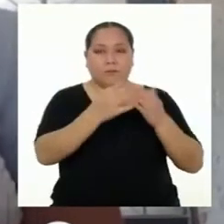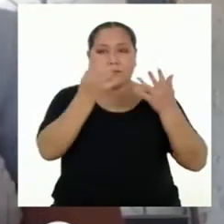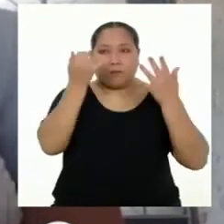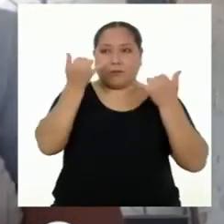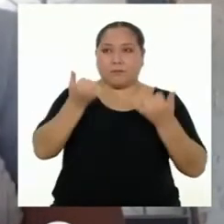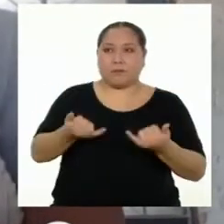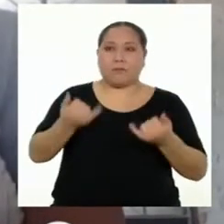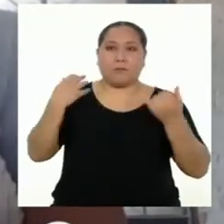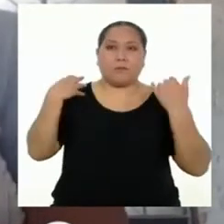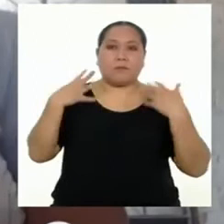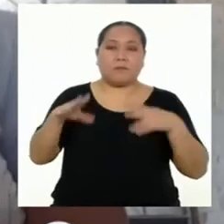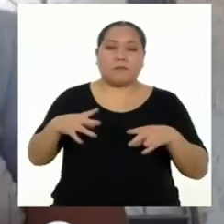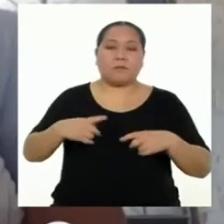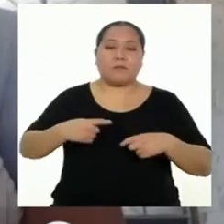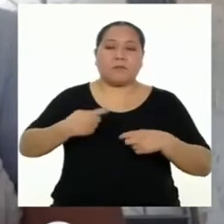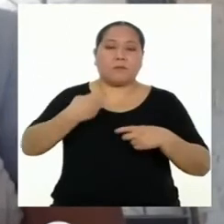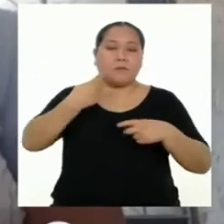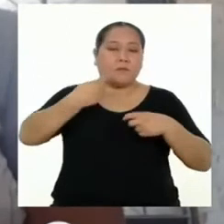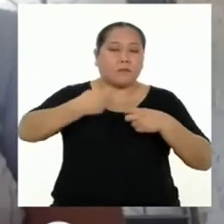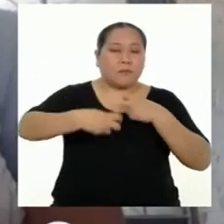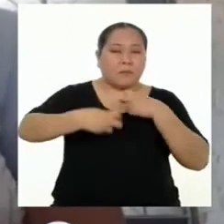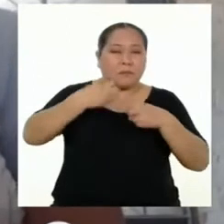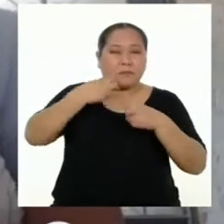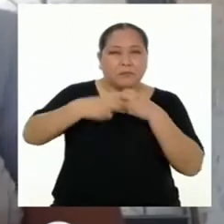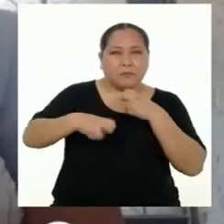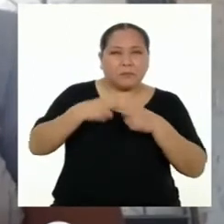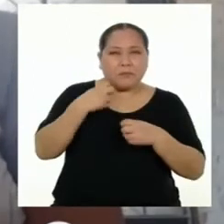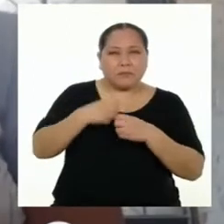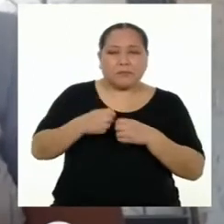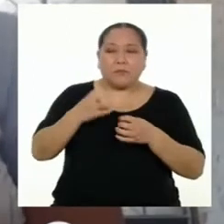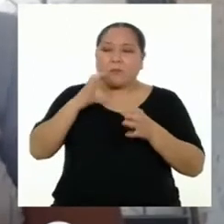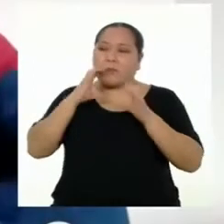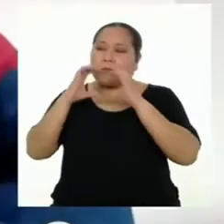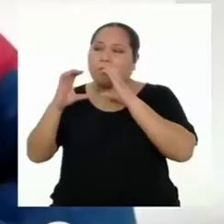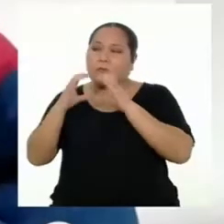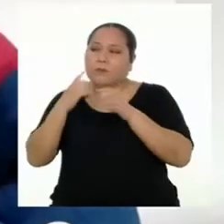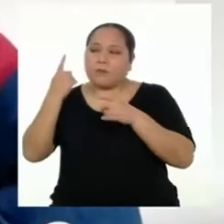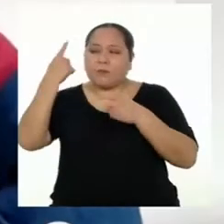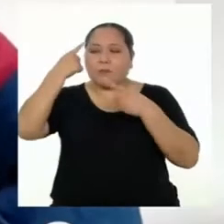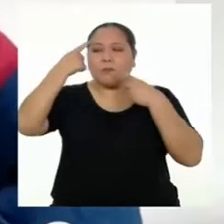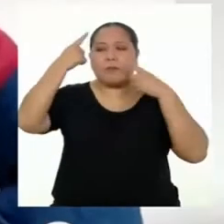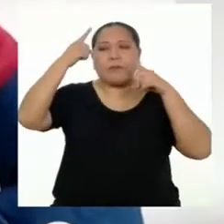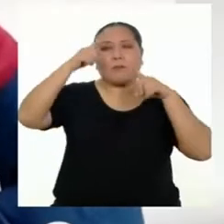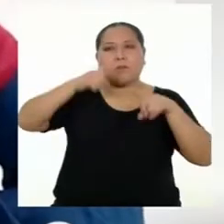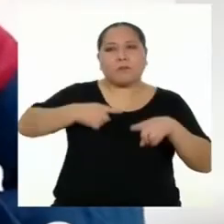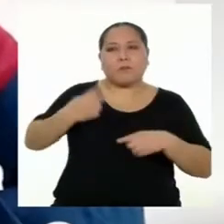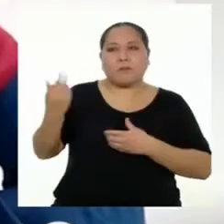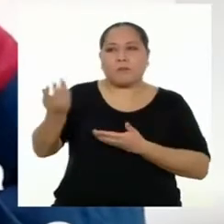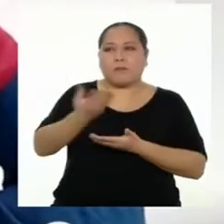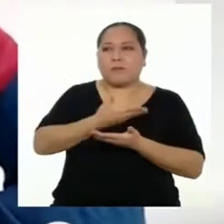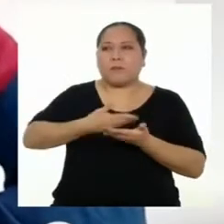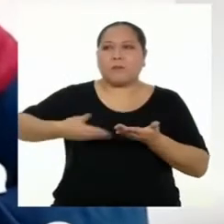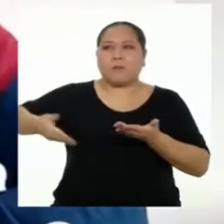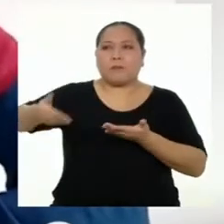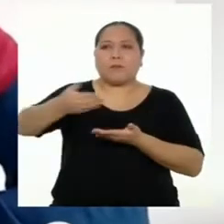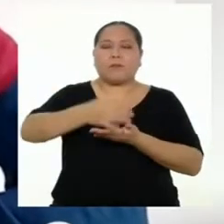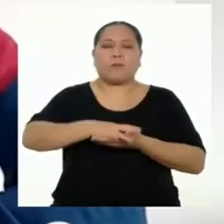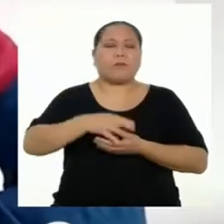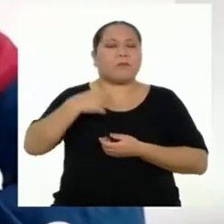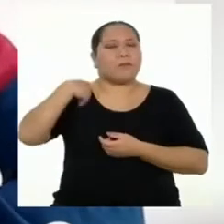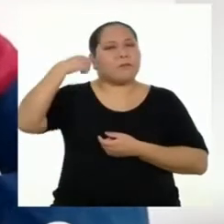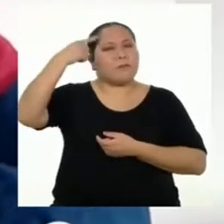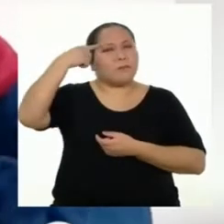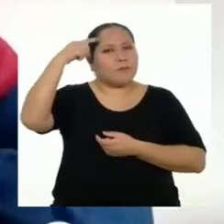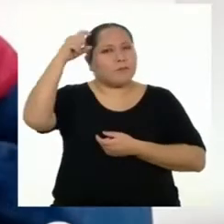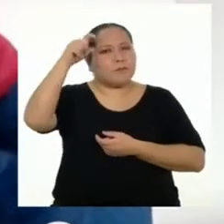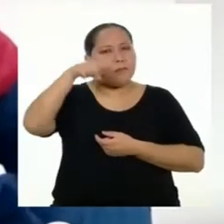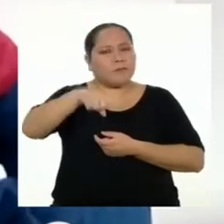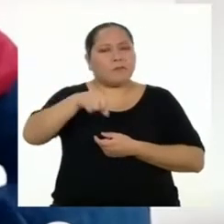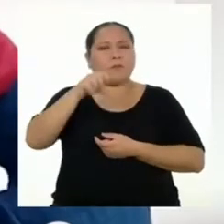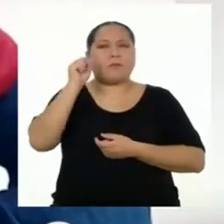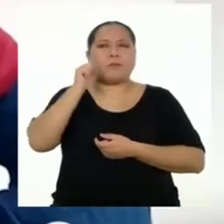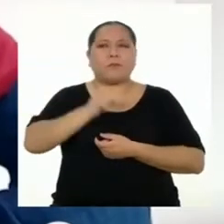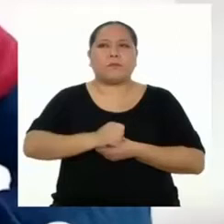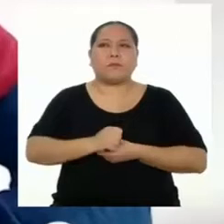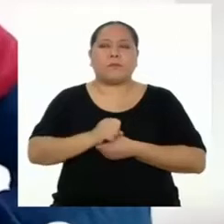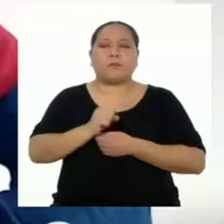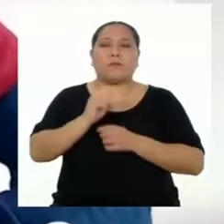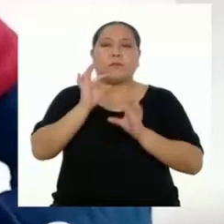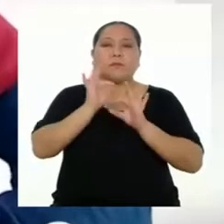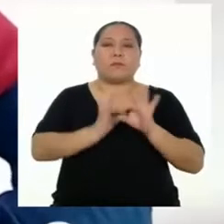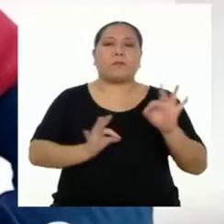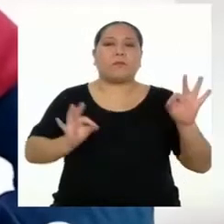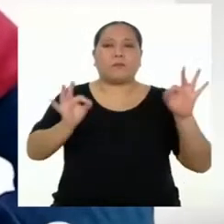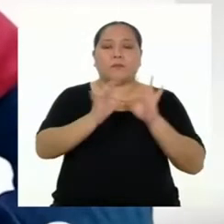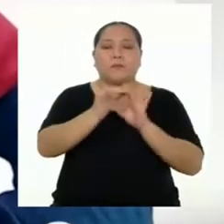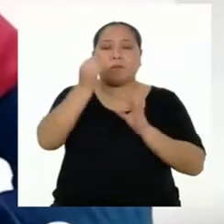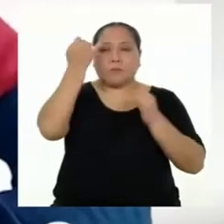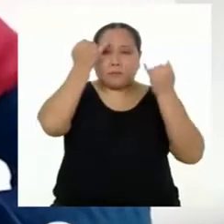ahora que ya hay un conflicto, deben conversar y ponerse de acuerdo. Así es. Creo que aquí es clave la idea que se trabajó en el programa